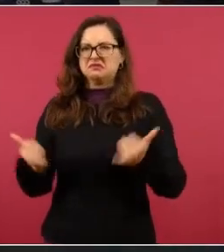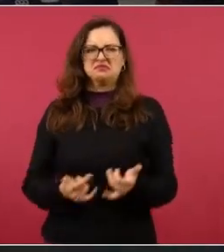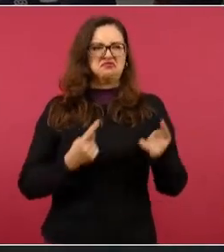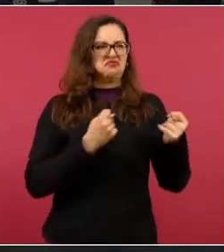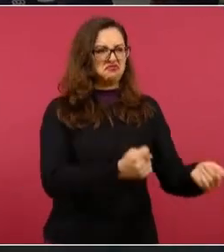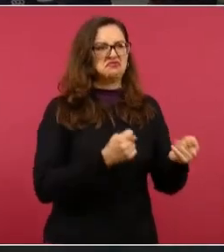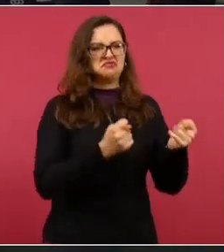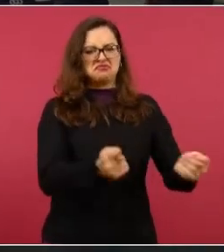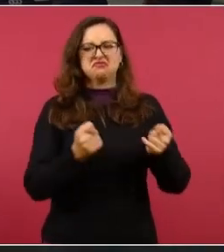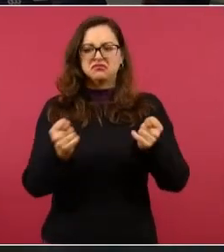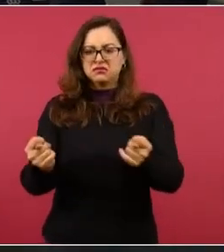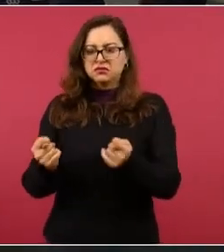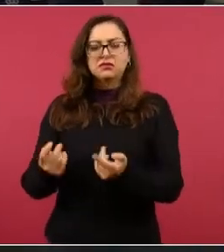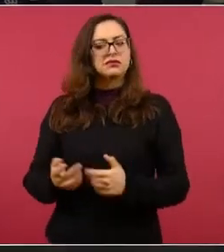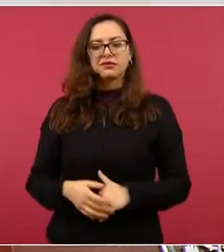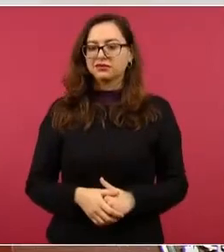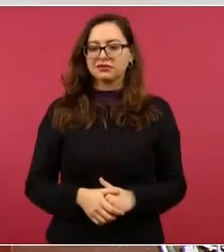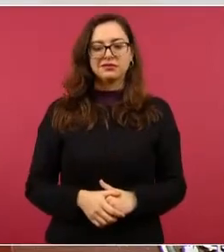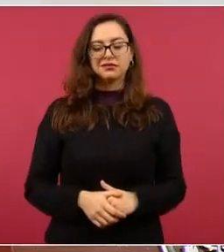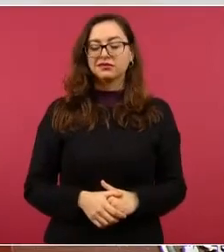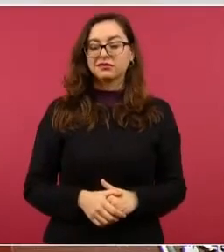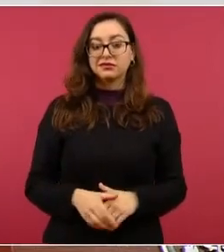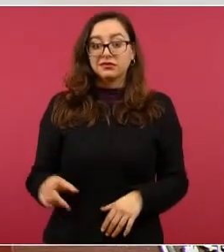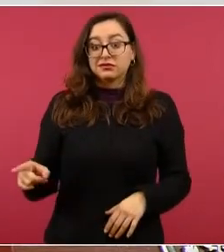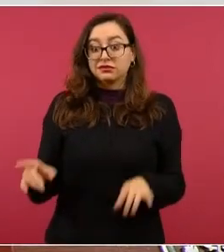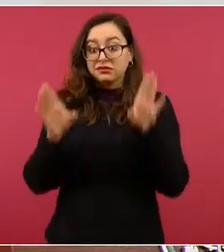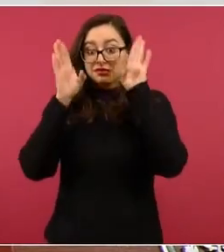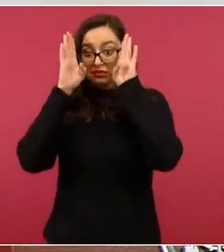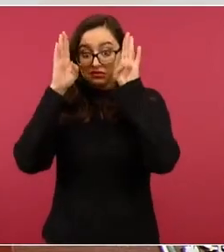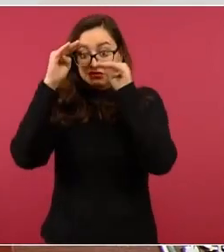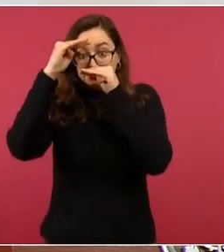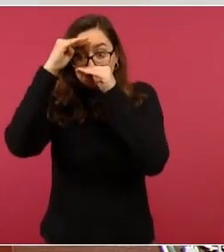no era conservador.